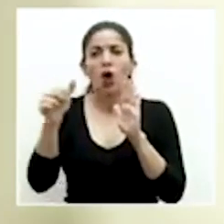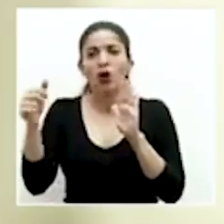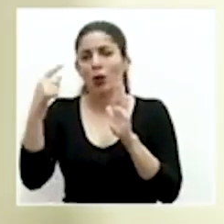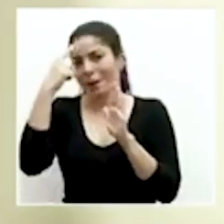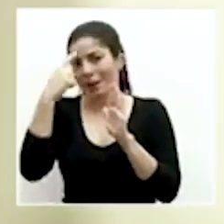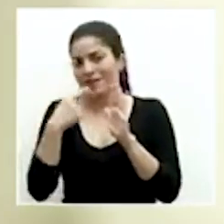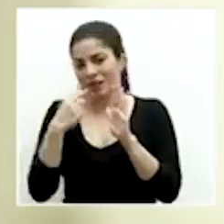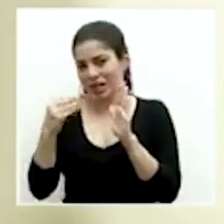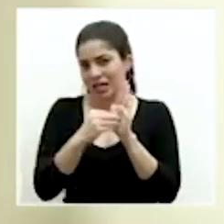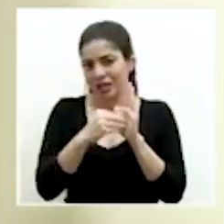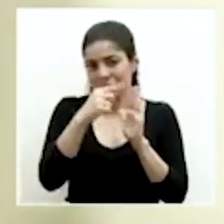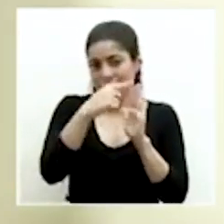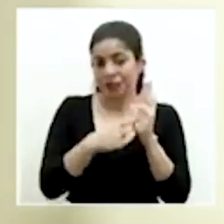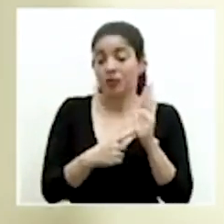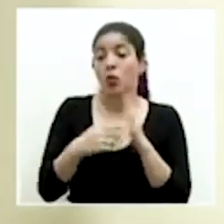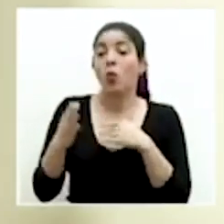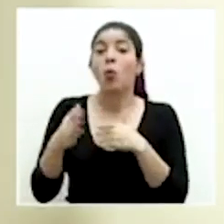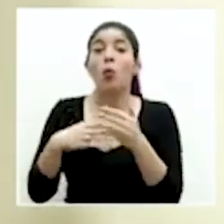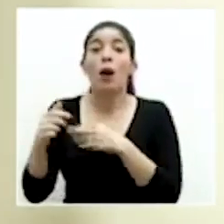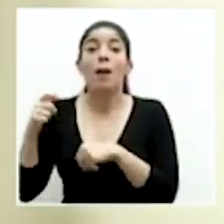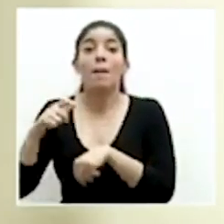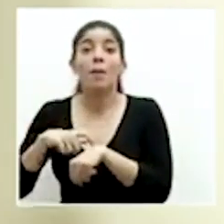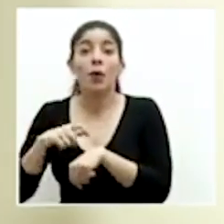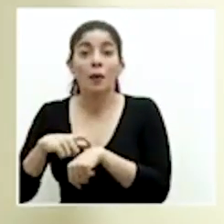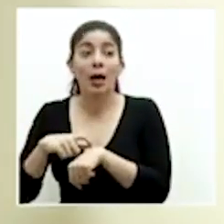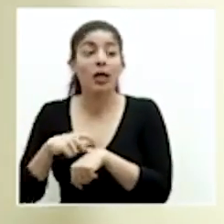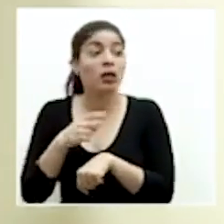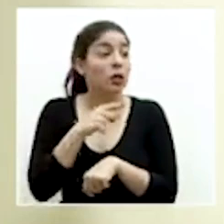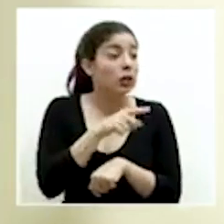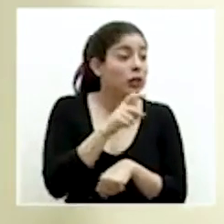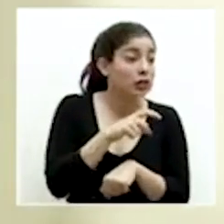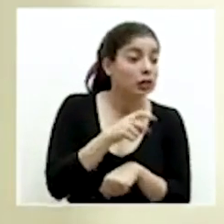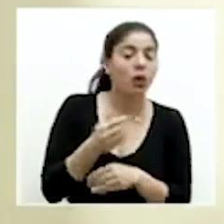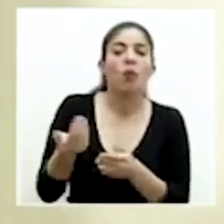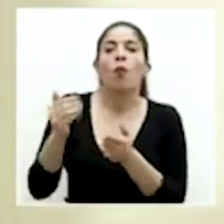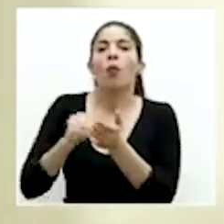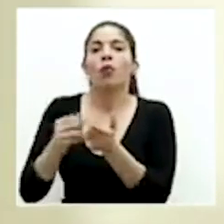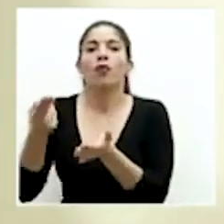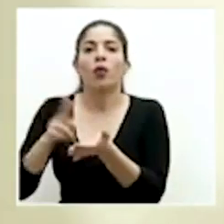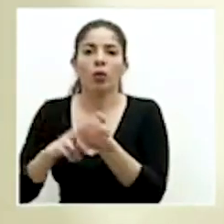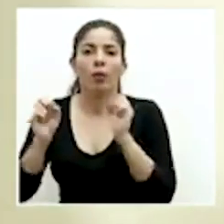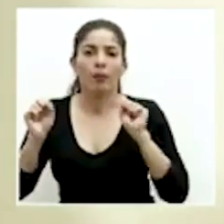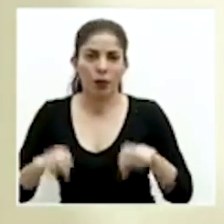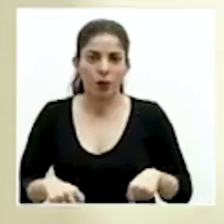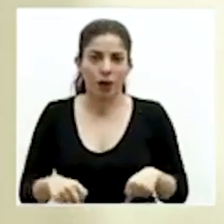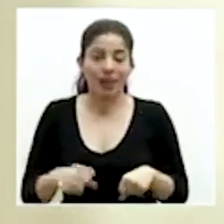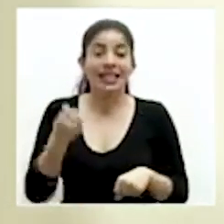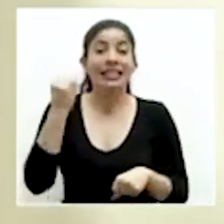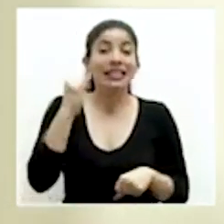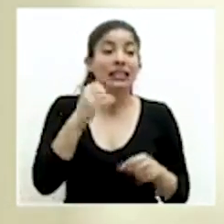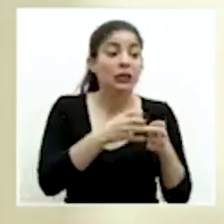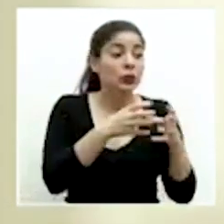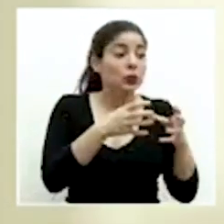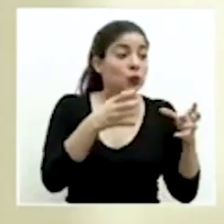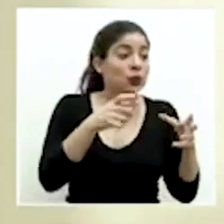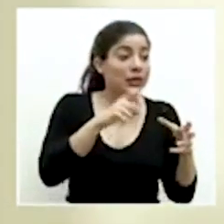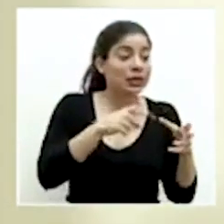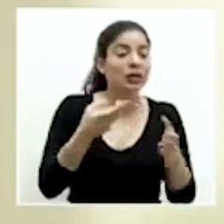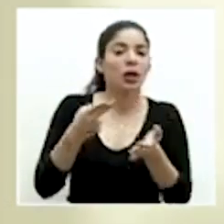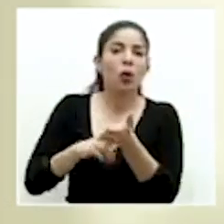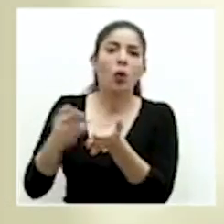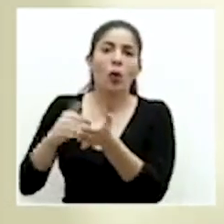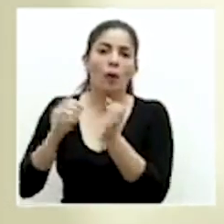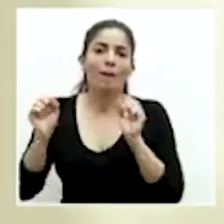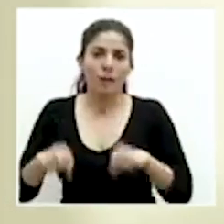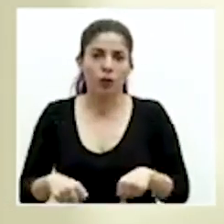perfiles, y en cualquier momento podemos volver a formalizar contratos, si la demanda lo amerita.